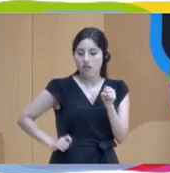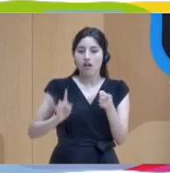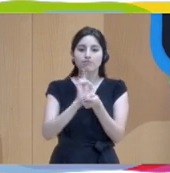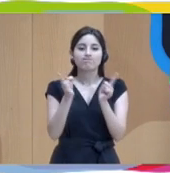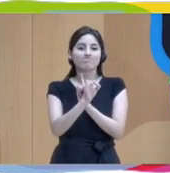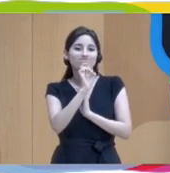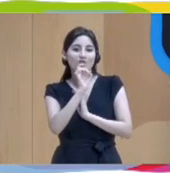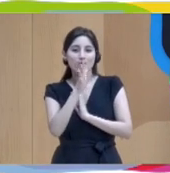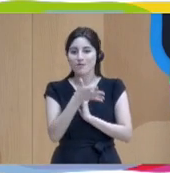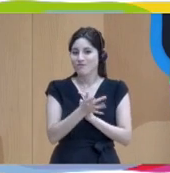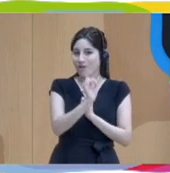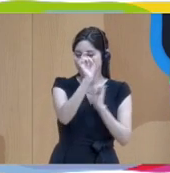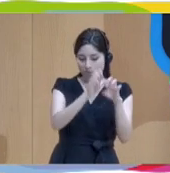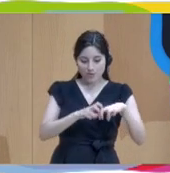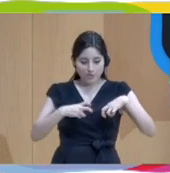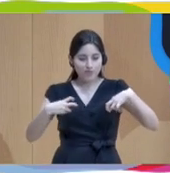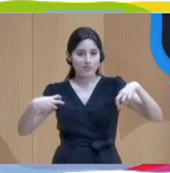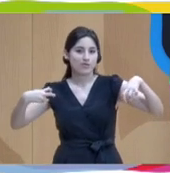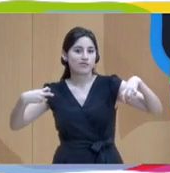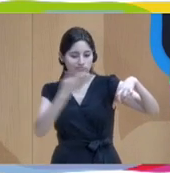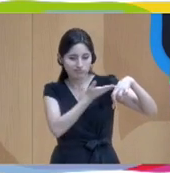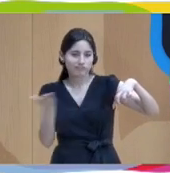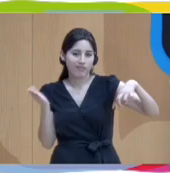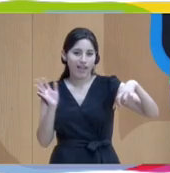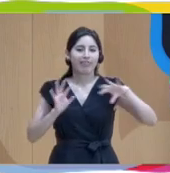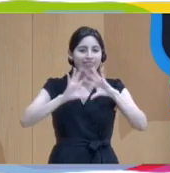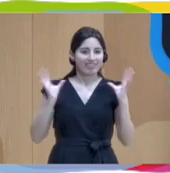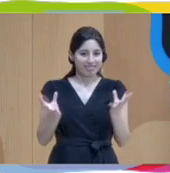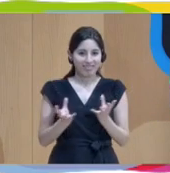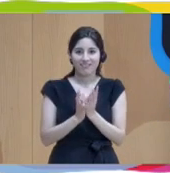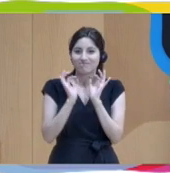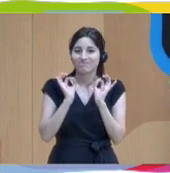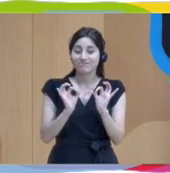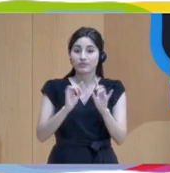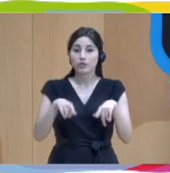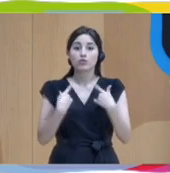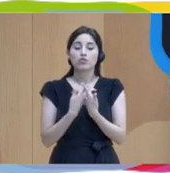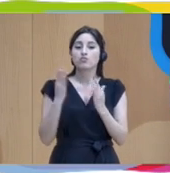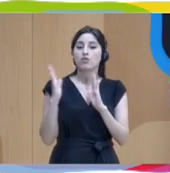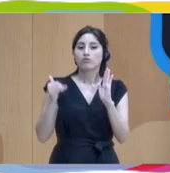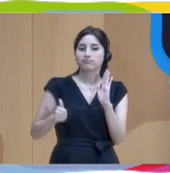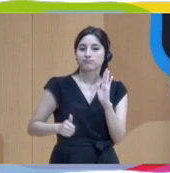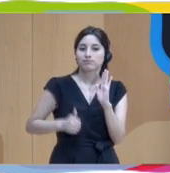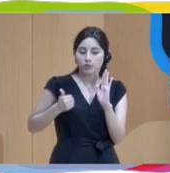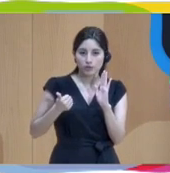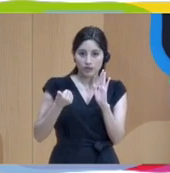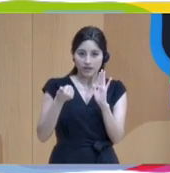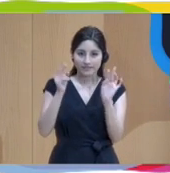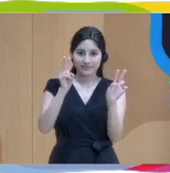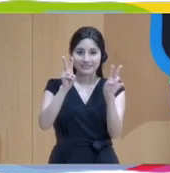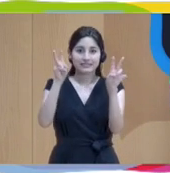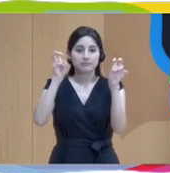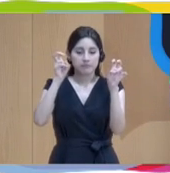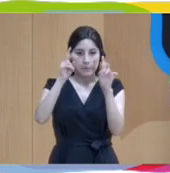un excelente plantel, también internacional, en el cual vamos a tener la ocasión de charlar y de conocer mejor las perspectivas de